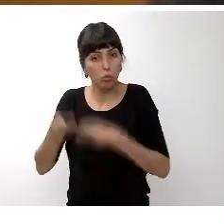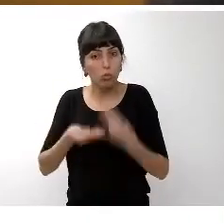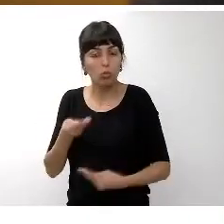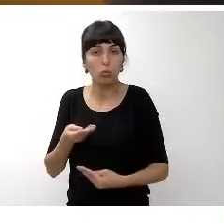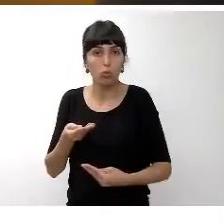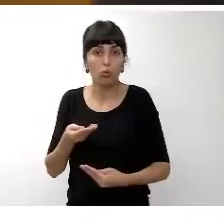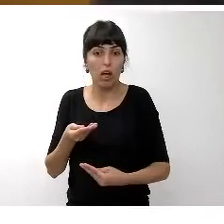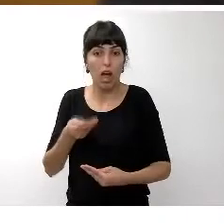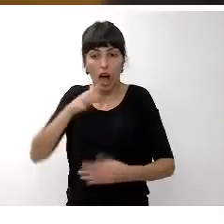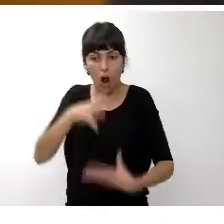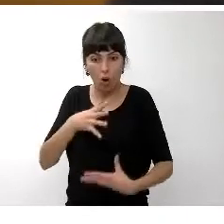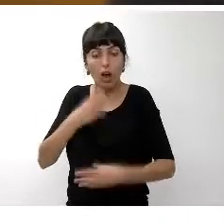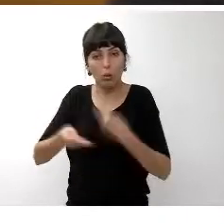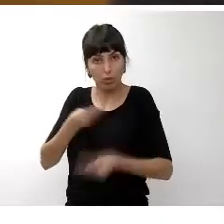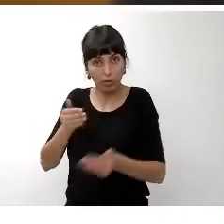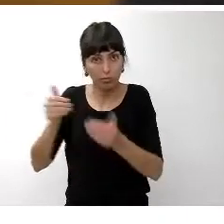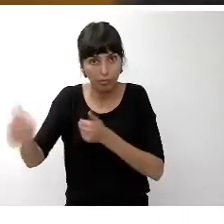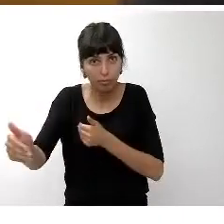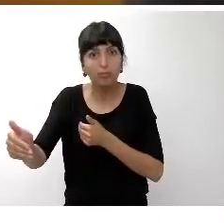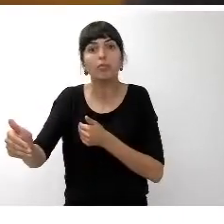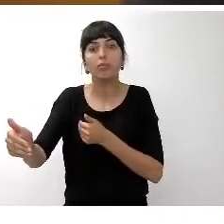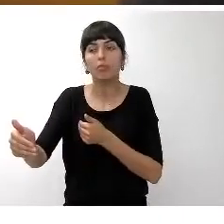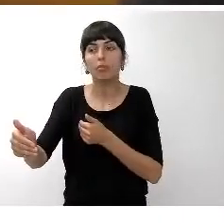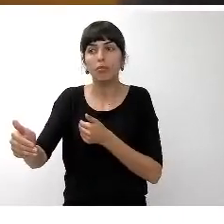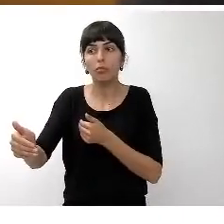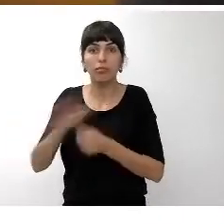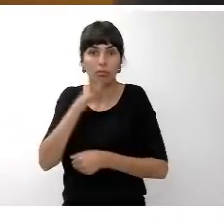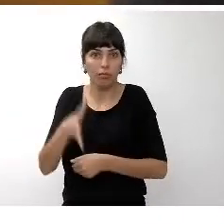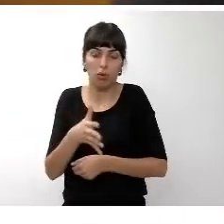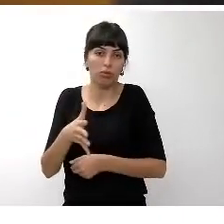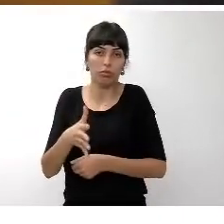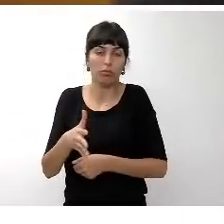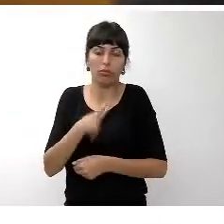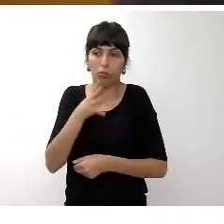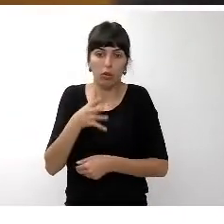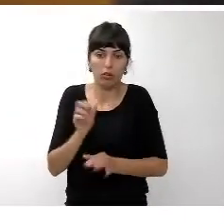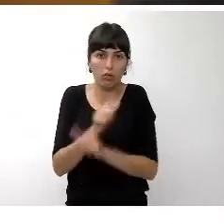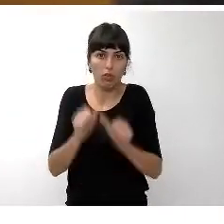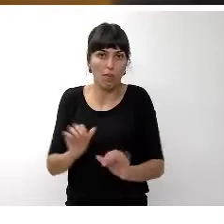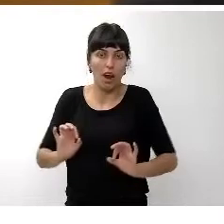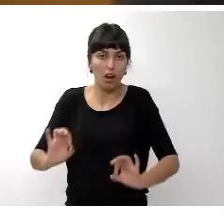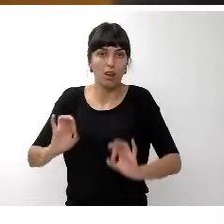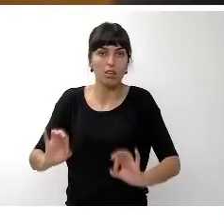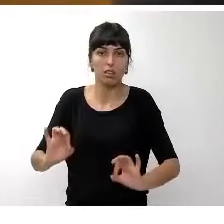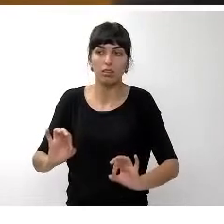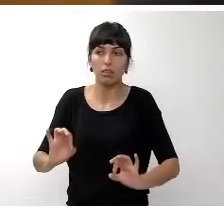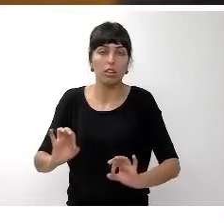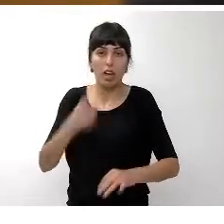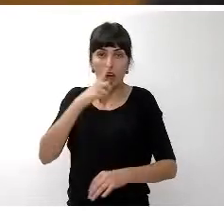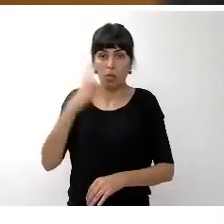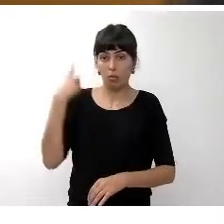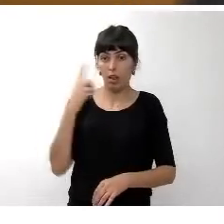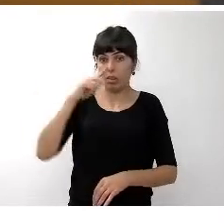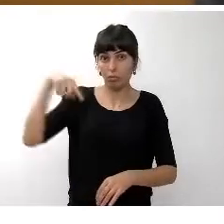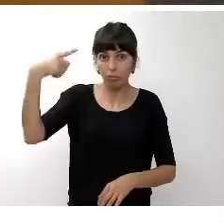destinará los futuros ejercicios porque la configuración que hemos establecido en el ejercicio anterior y este